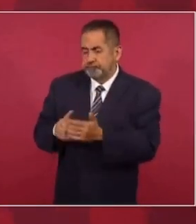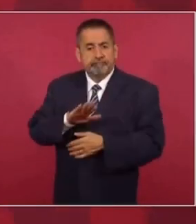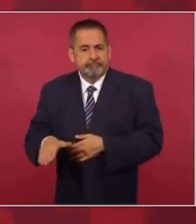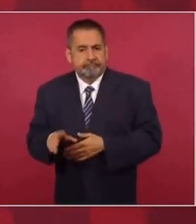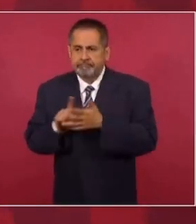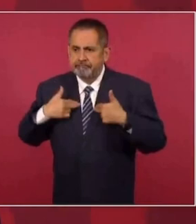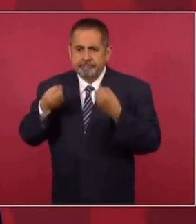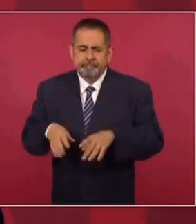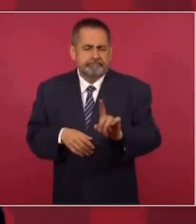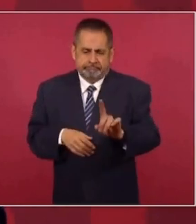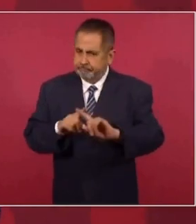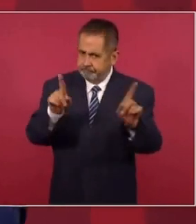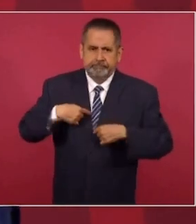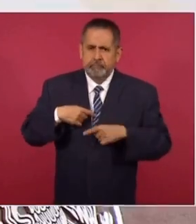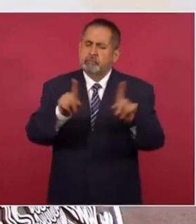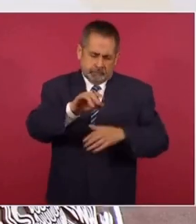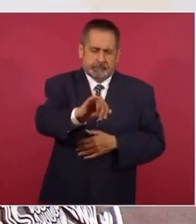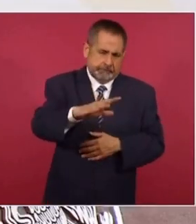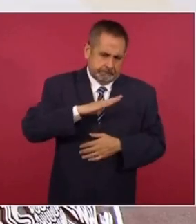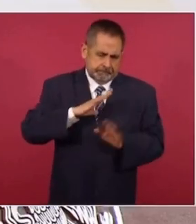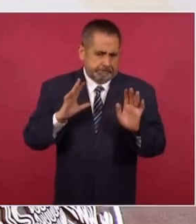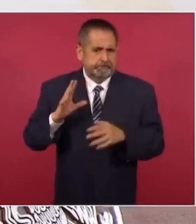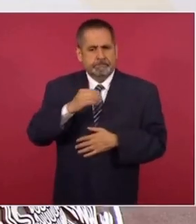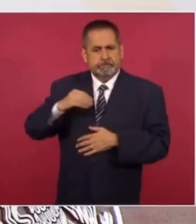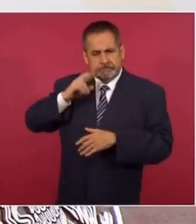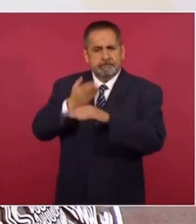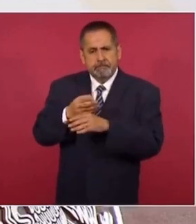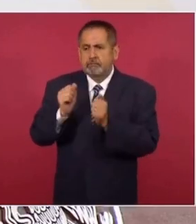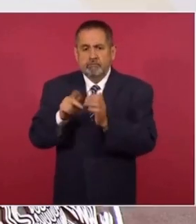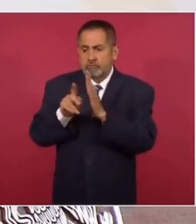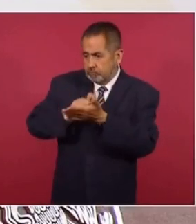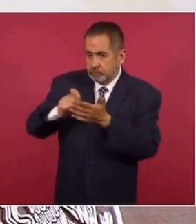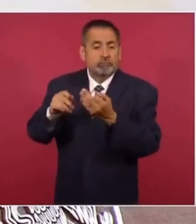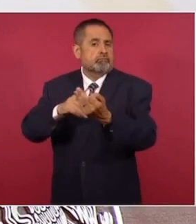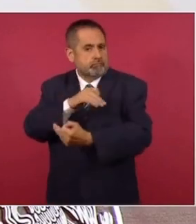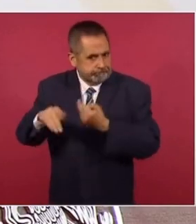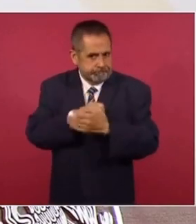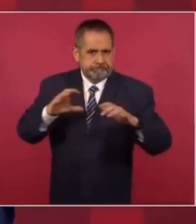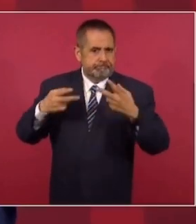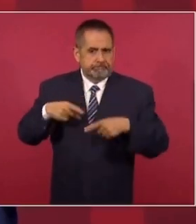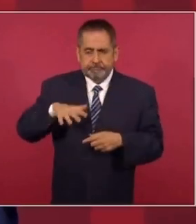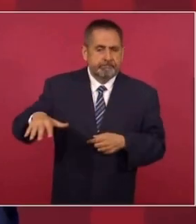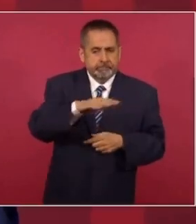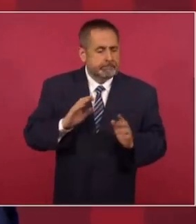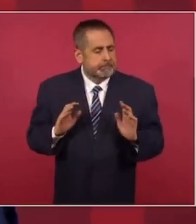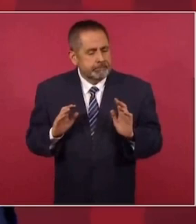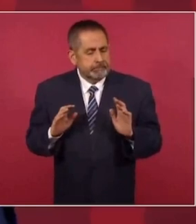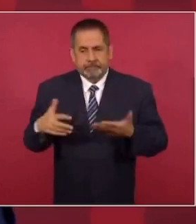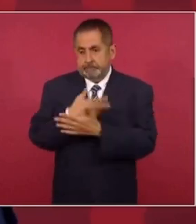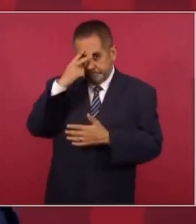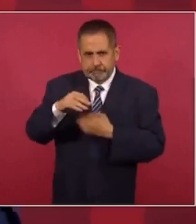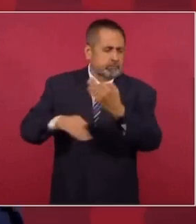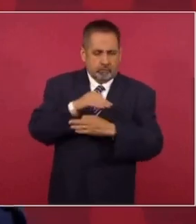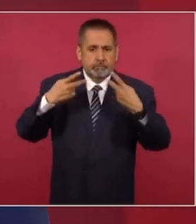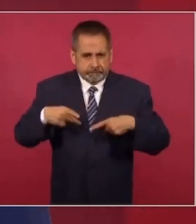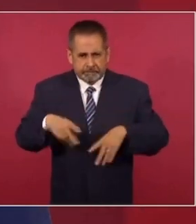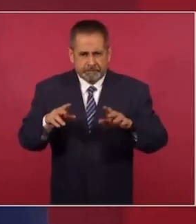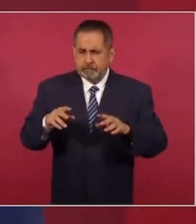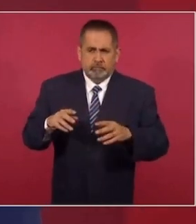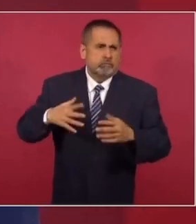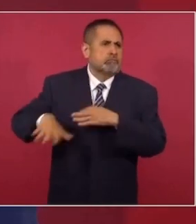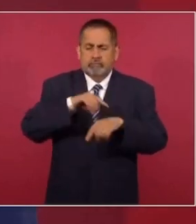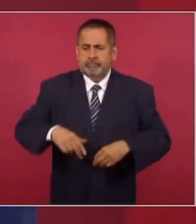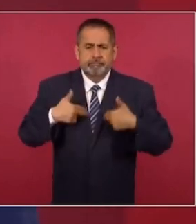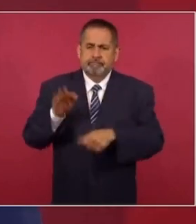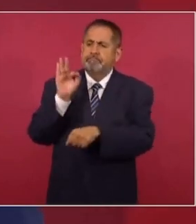derechos humanos. Eso es lo único. Y así tenemos la obligación con los periodistas y con todos los ciudadanos mexicanos, con todas las personas, con todos los seres